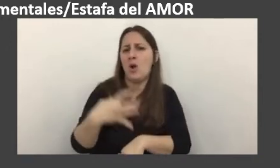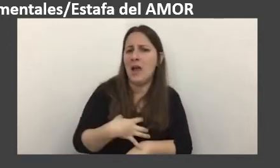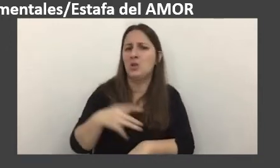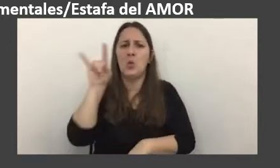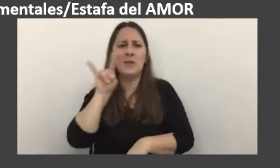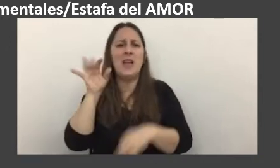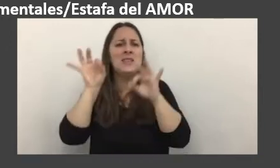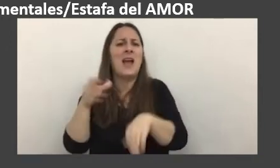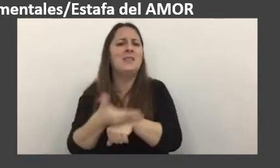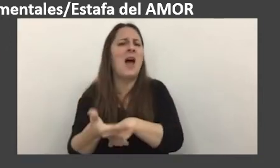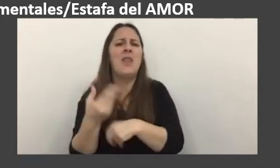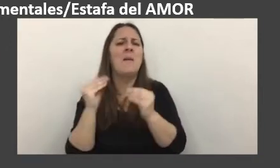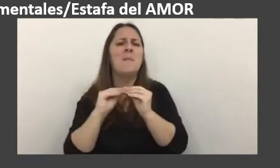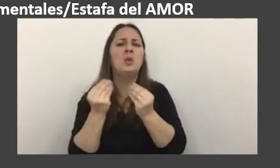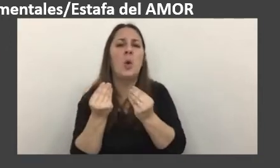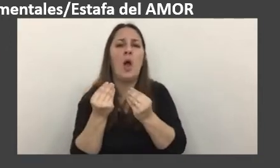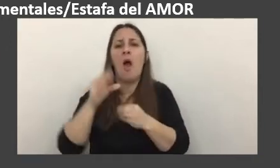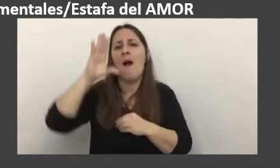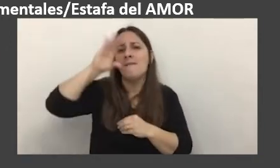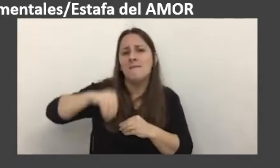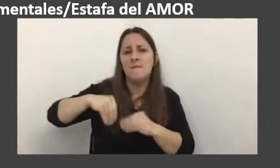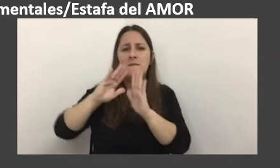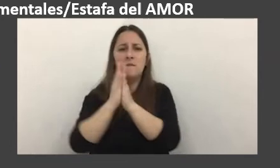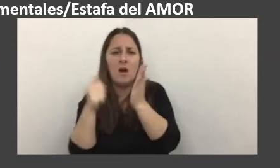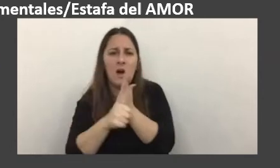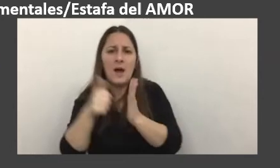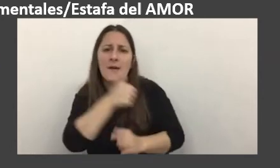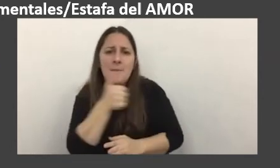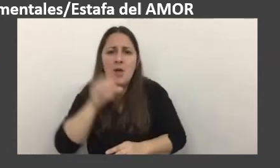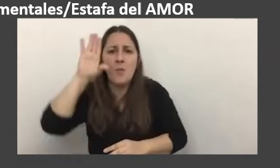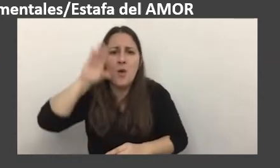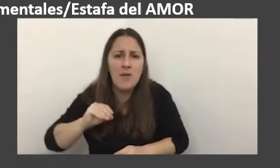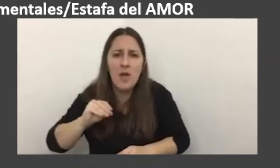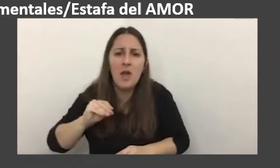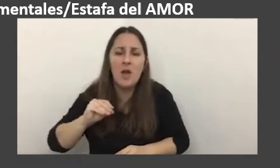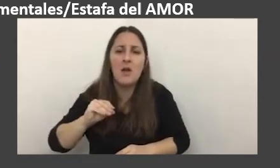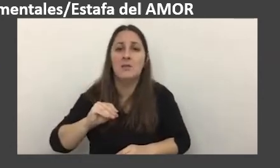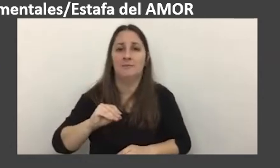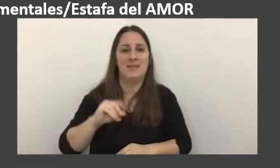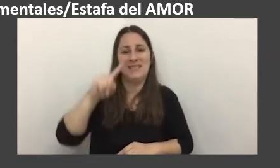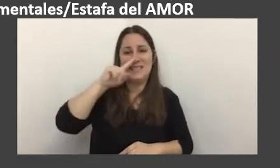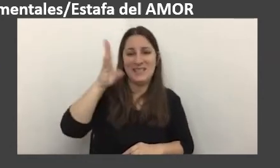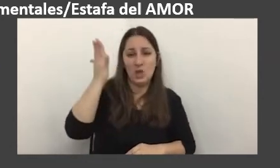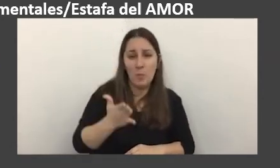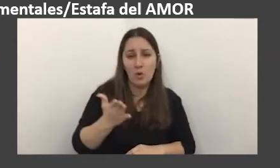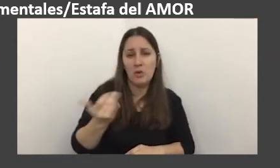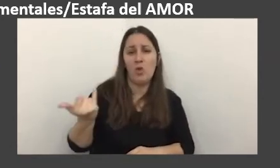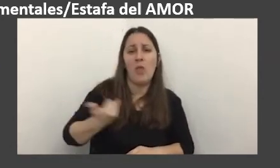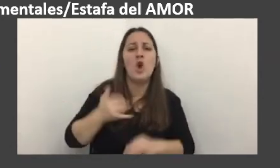facultad se olvidaron la billetera los documentos un remedio plata 75% nos dijo el teléfono